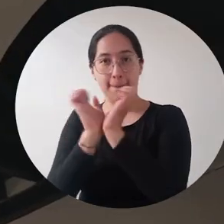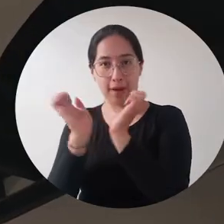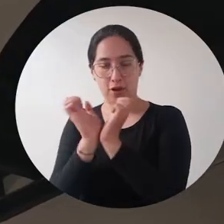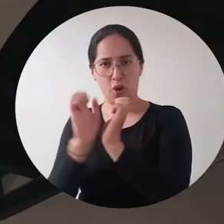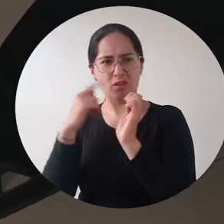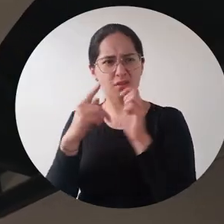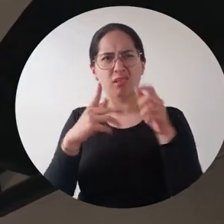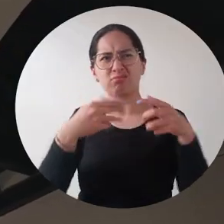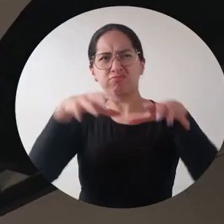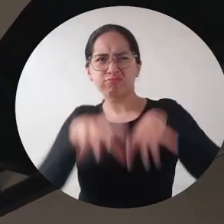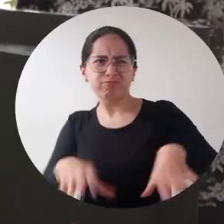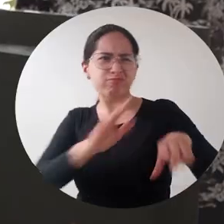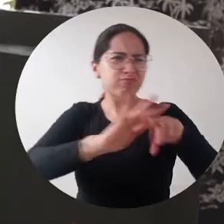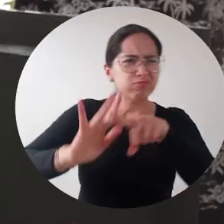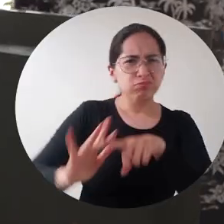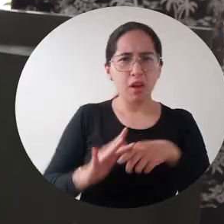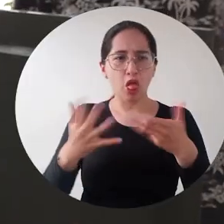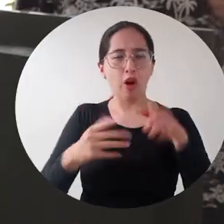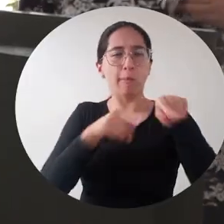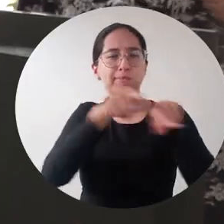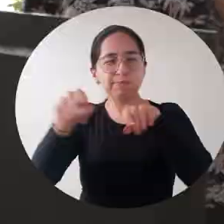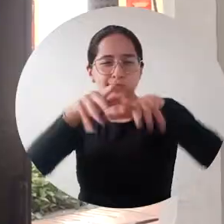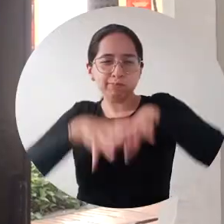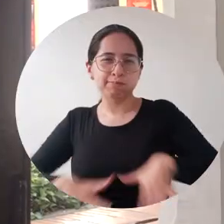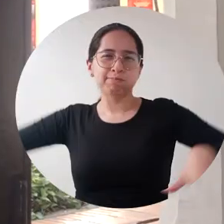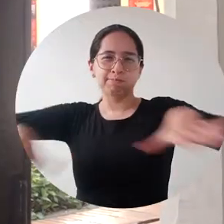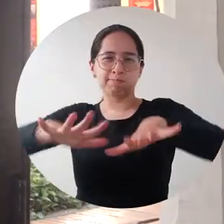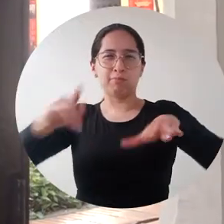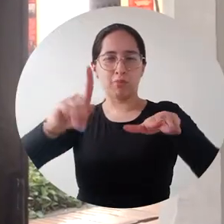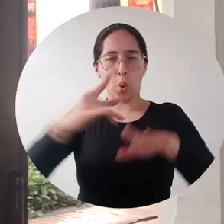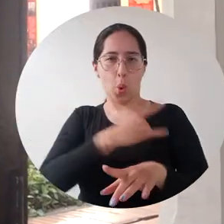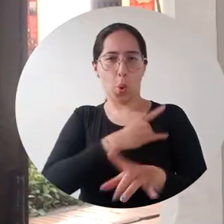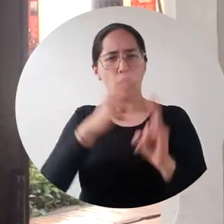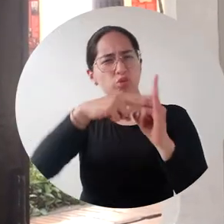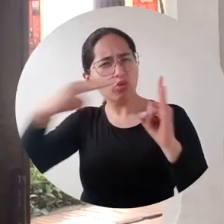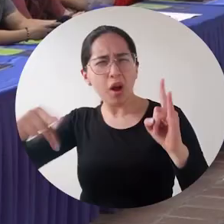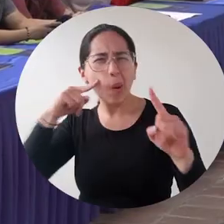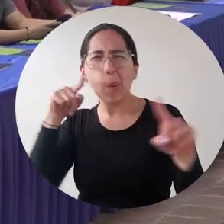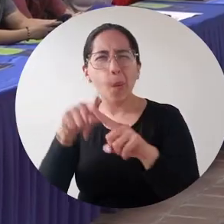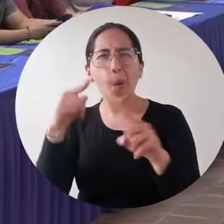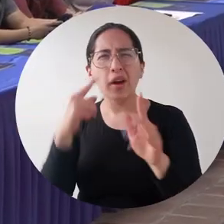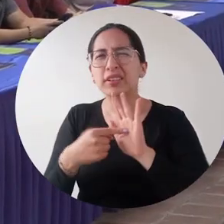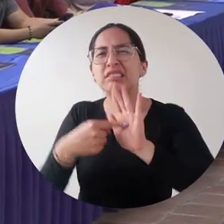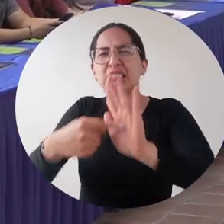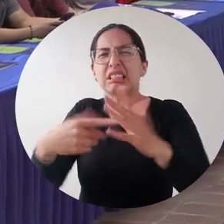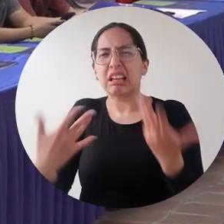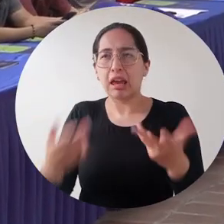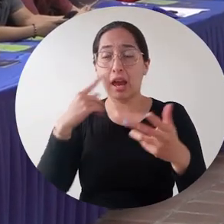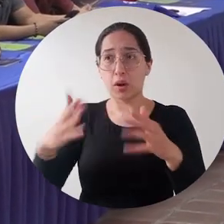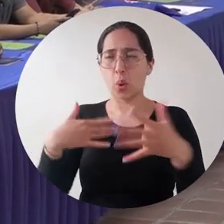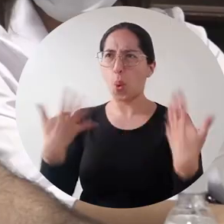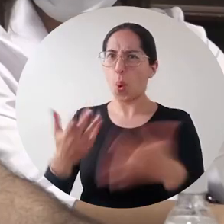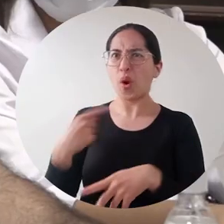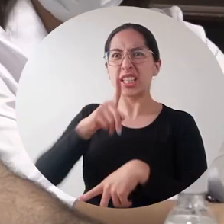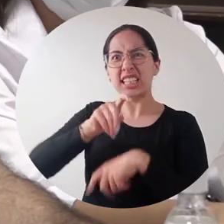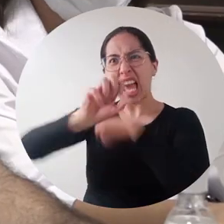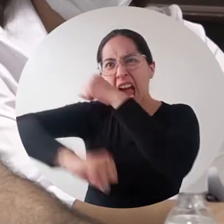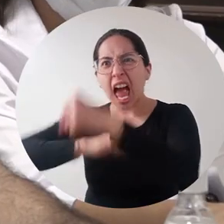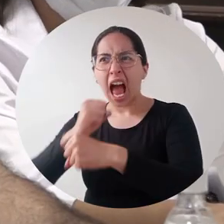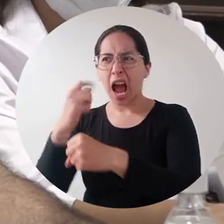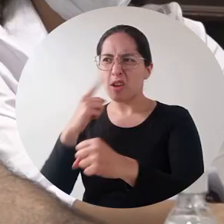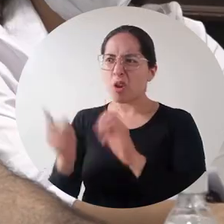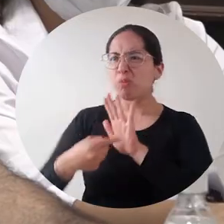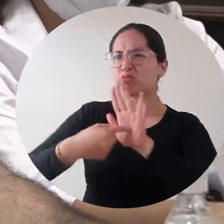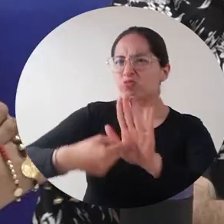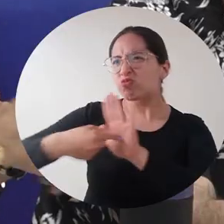distintas instalaciones de esta Casa de Estudios Superiores para resaltar la historia y recordar los logros durante seis décadas de educación para